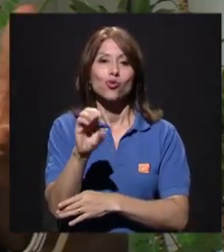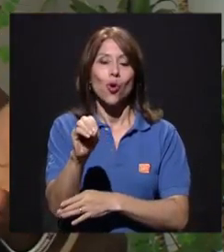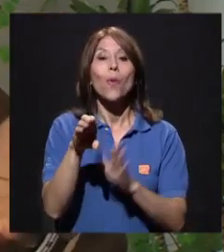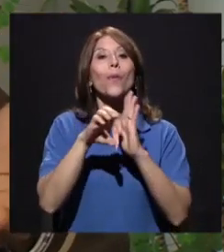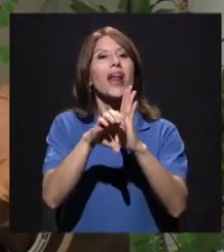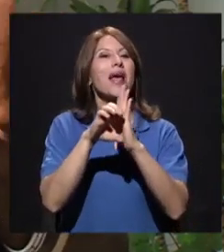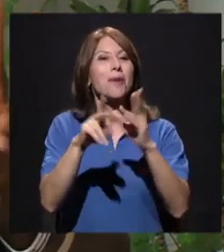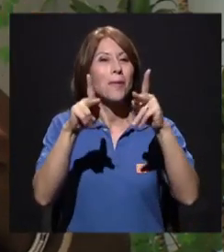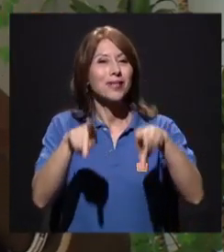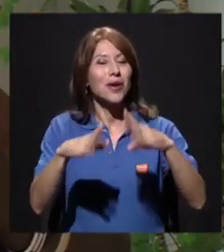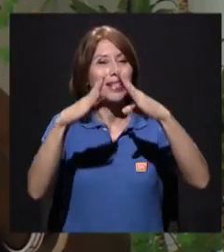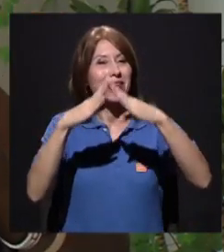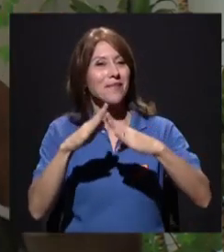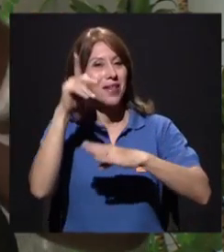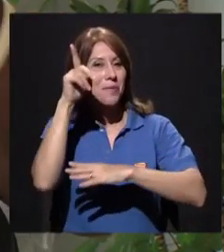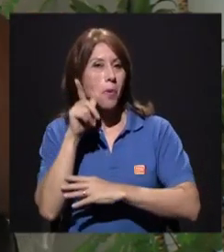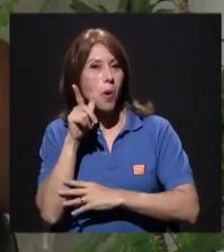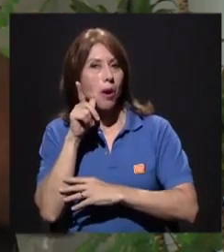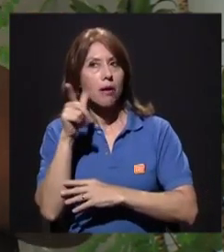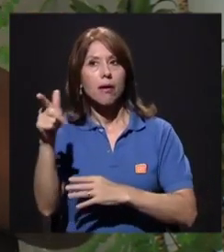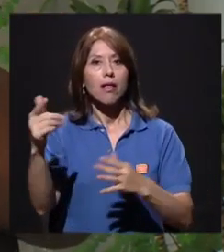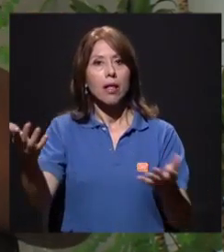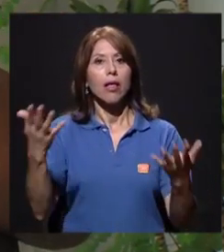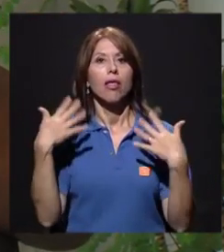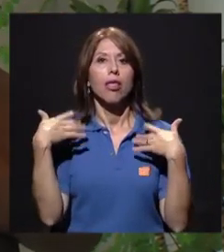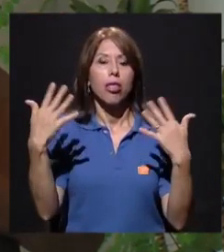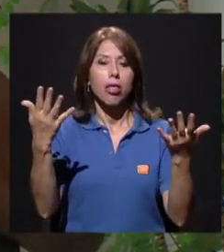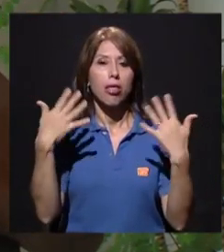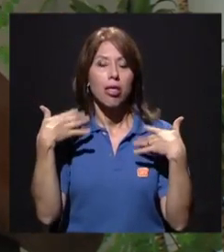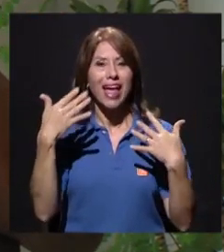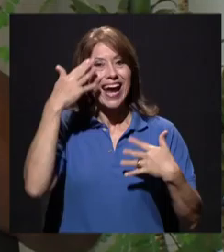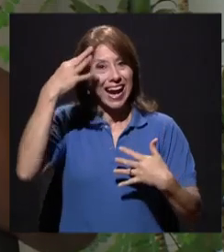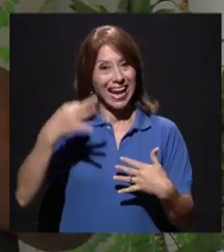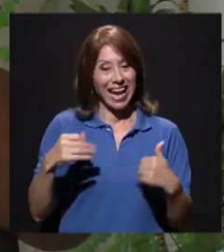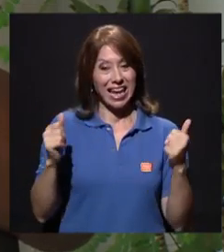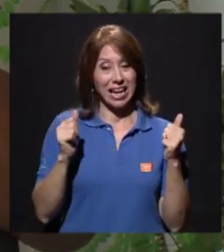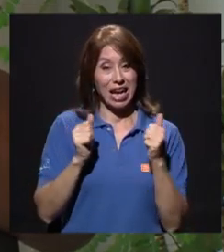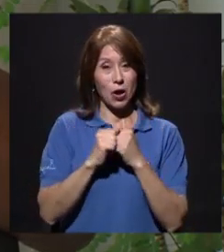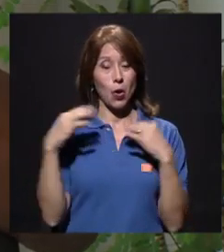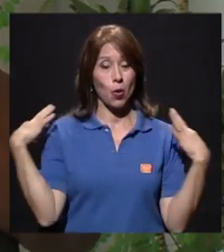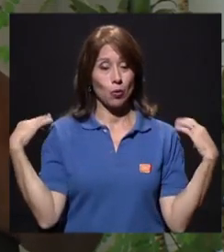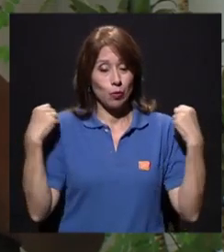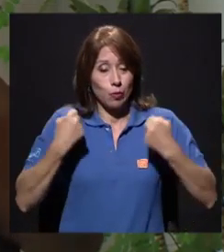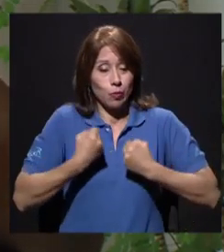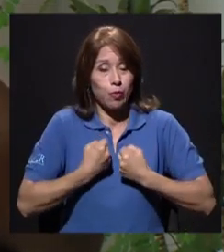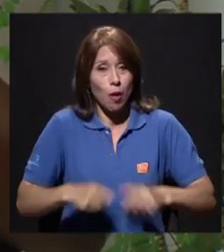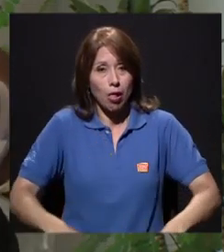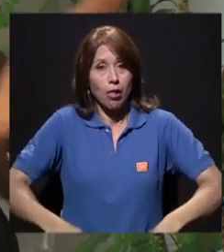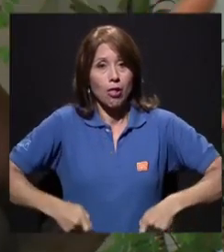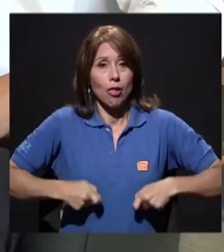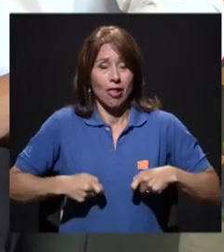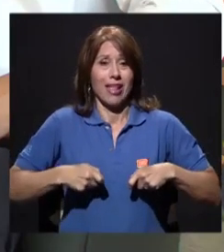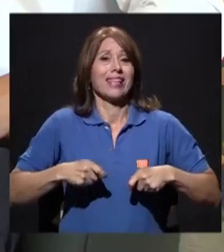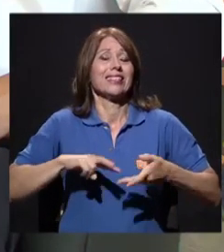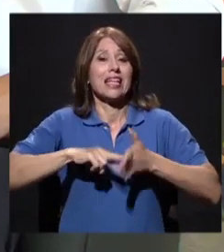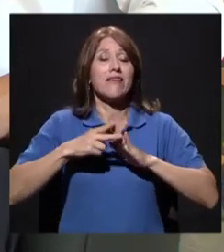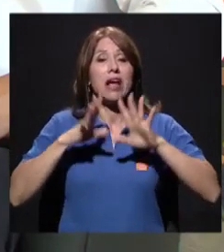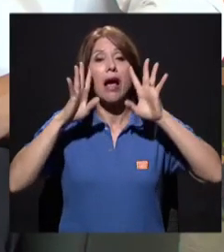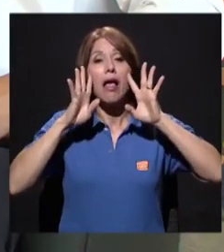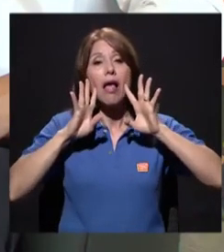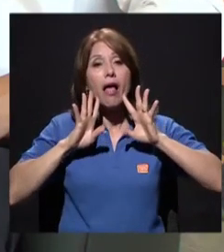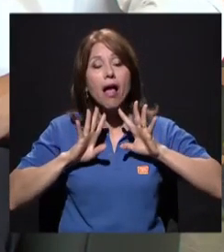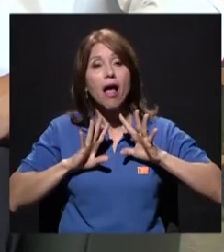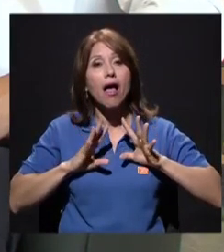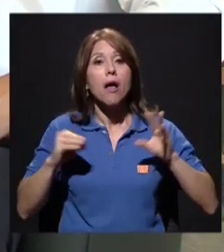es un calor y creen que estando en esta condición van a hacer más o van a subir más o van a perder más peso.